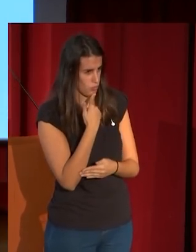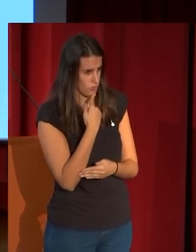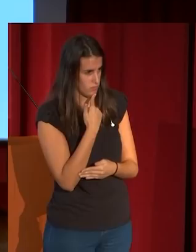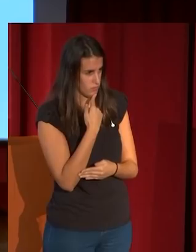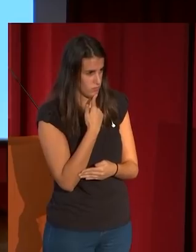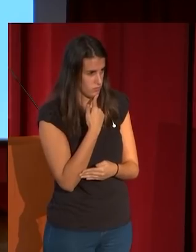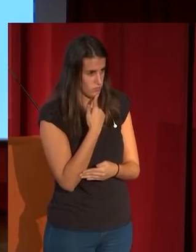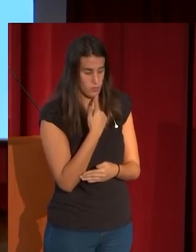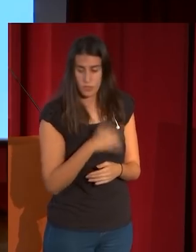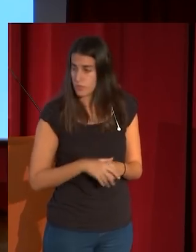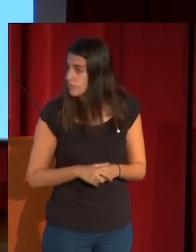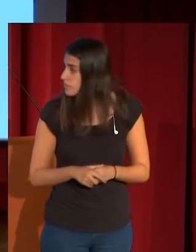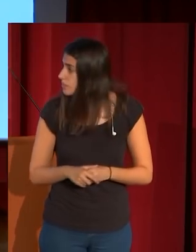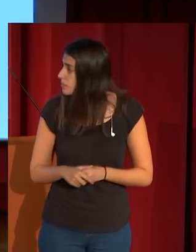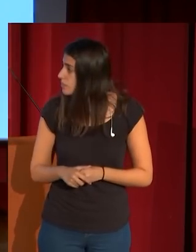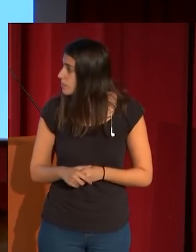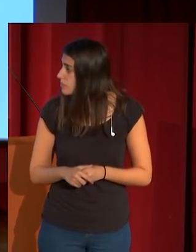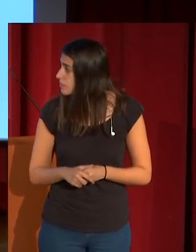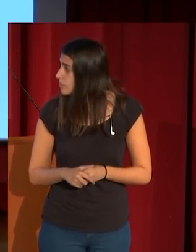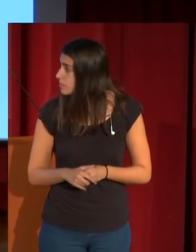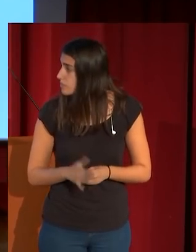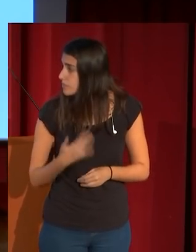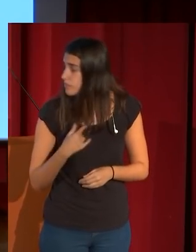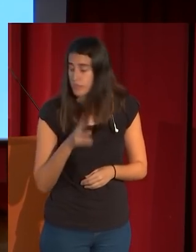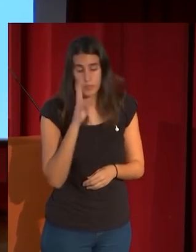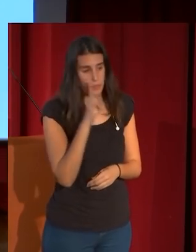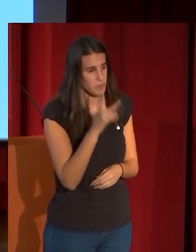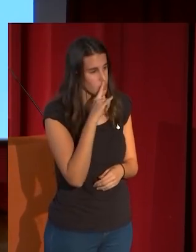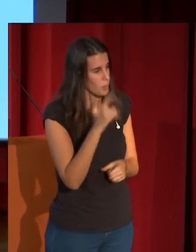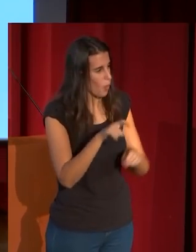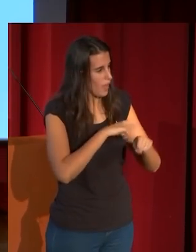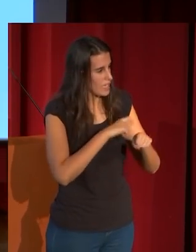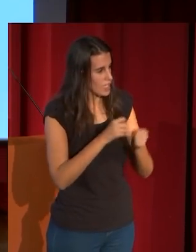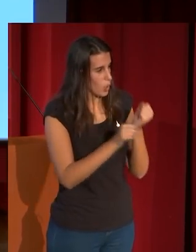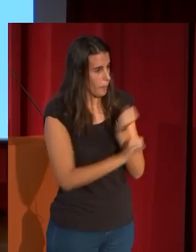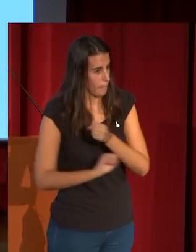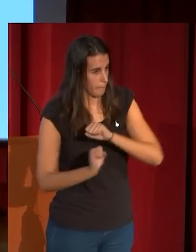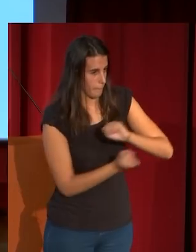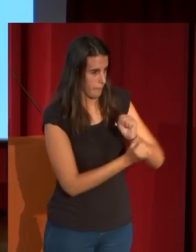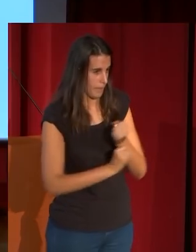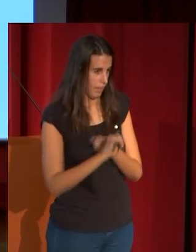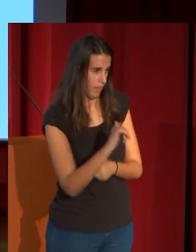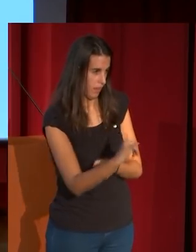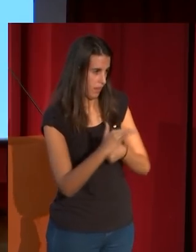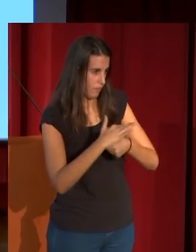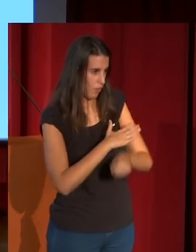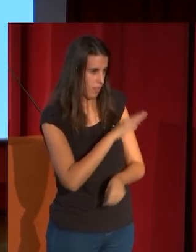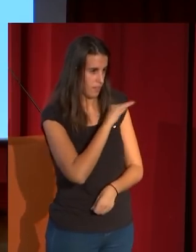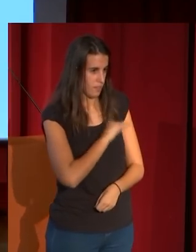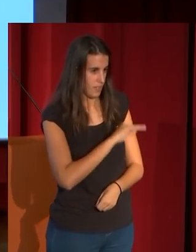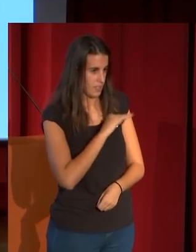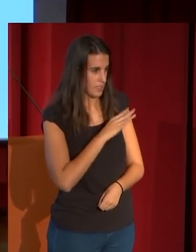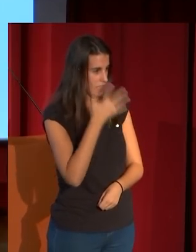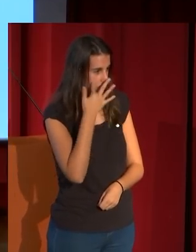que vemos cómo se acerca la interpretación de lo veneciano y cómo advierte la influencia veneciana también Velázquez y la